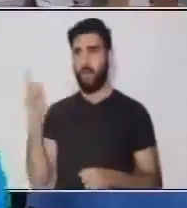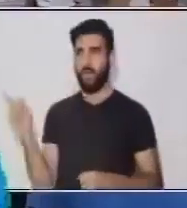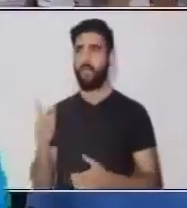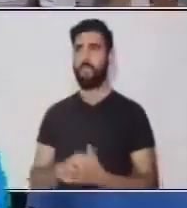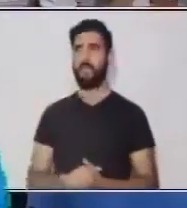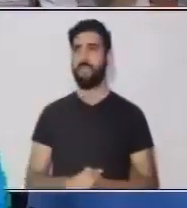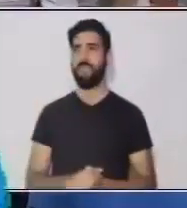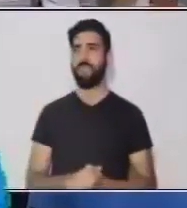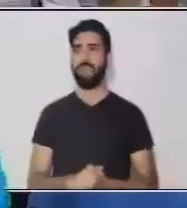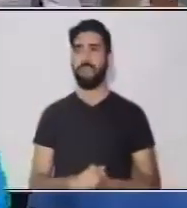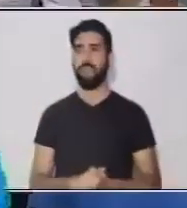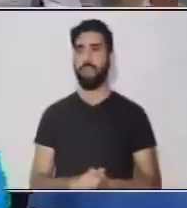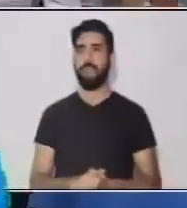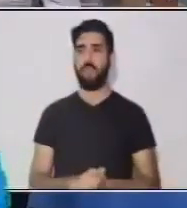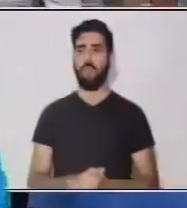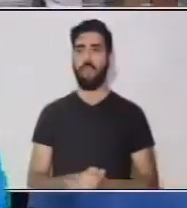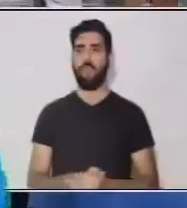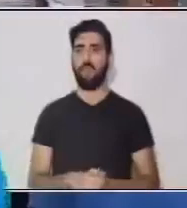Va...